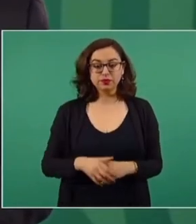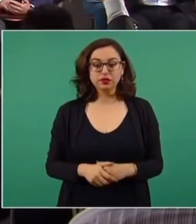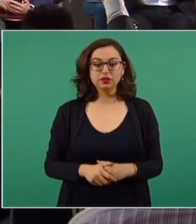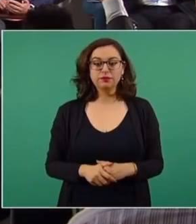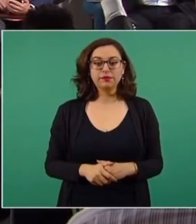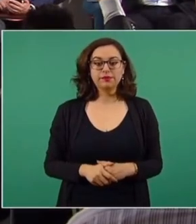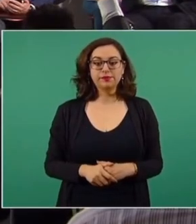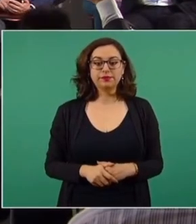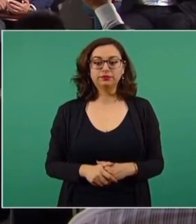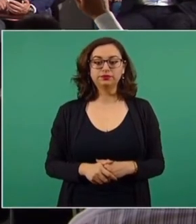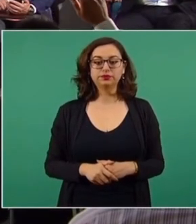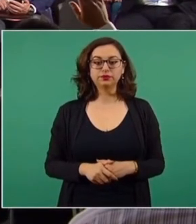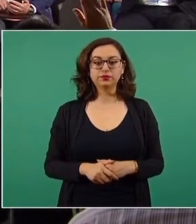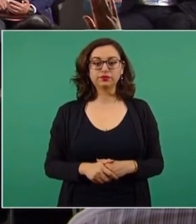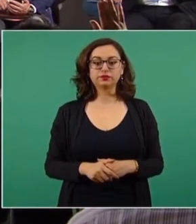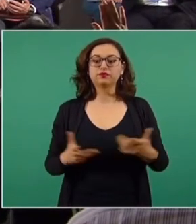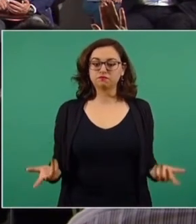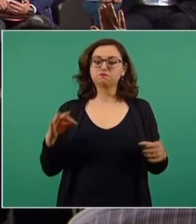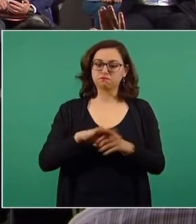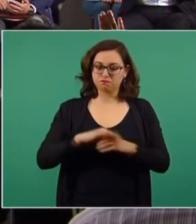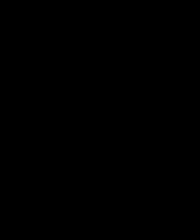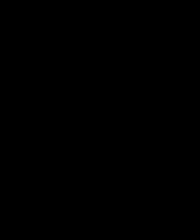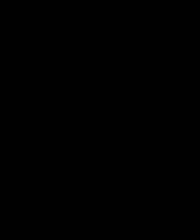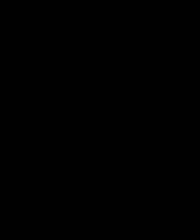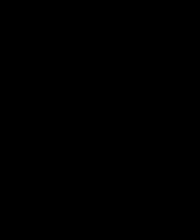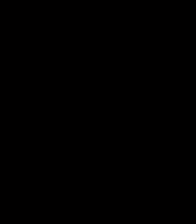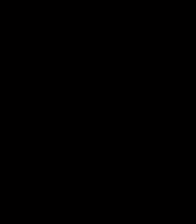No dejando de ir a votar.